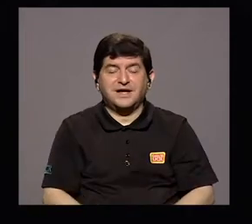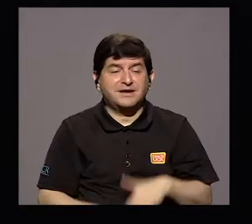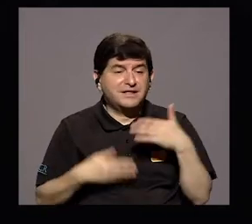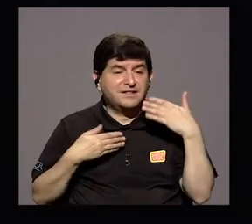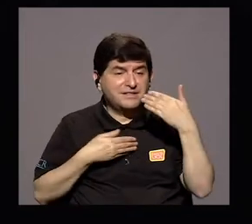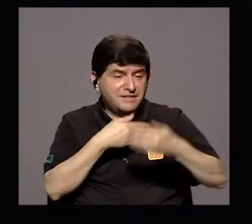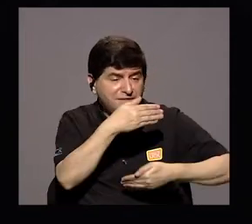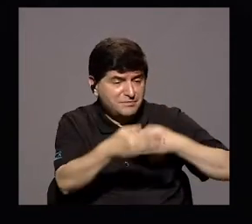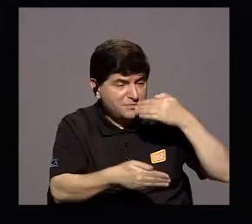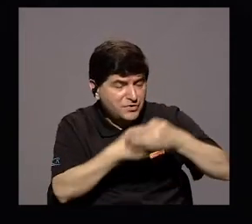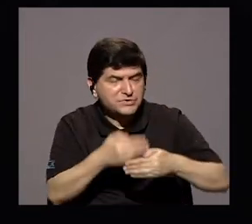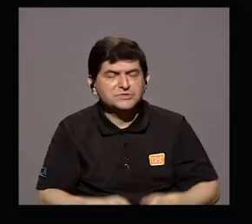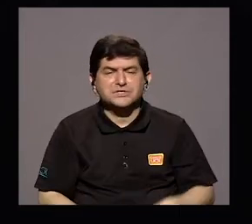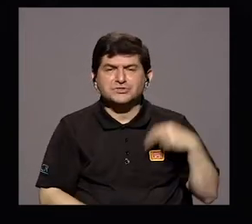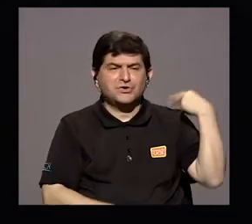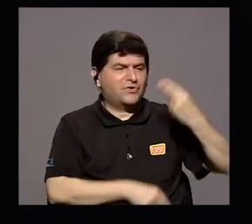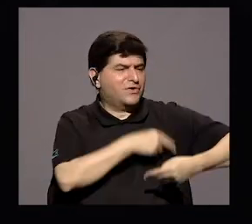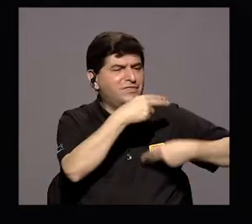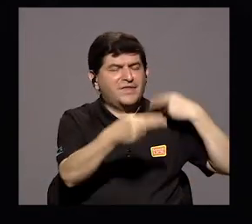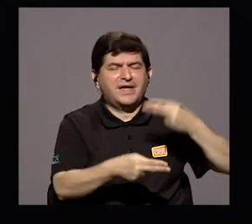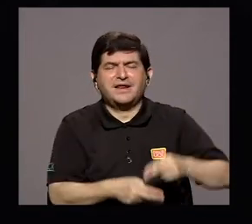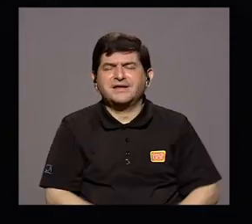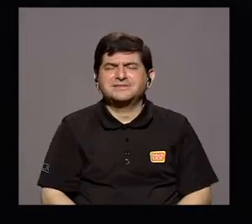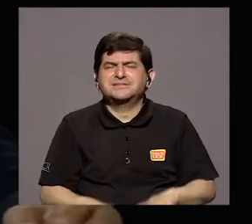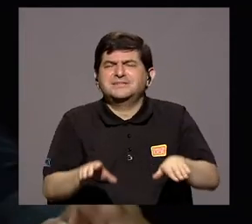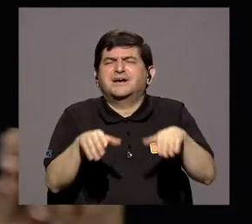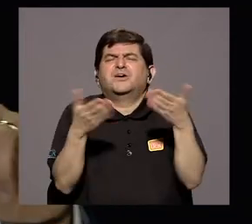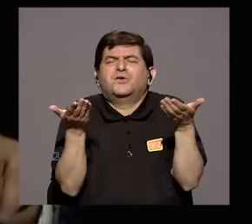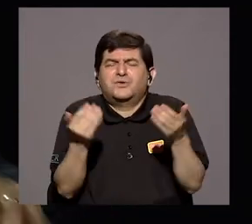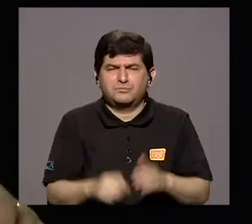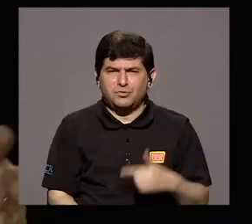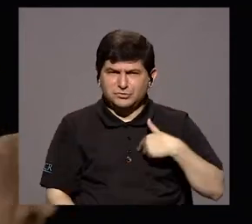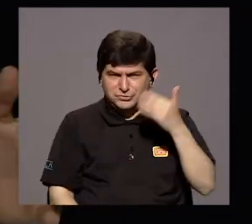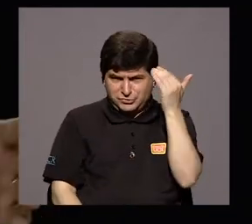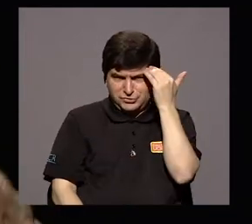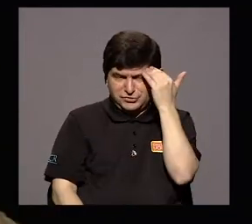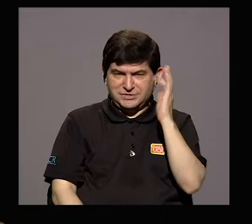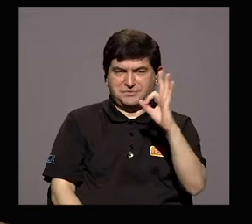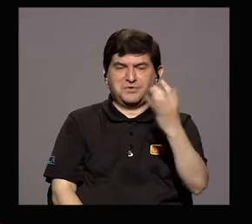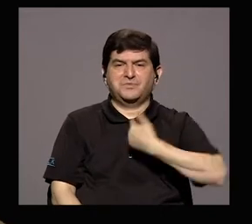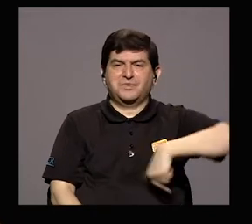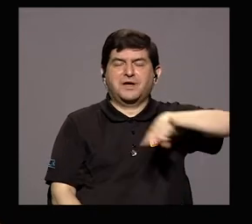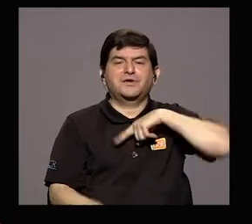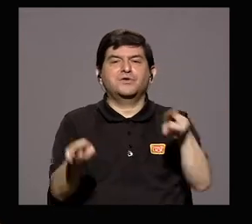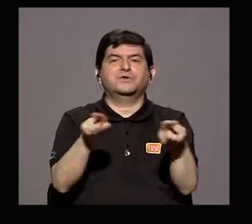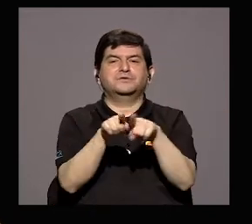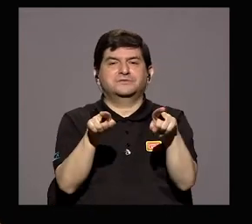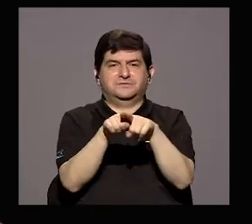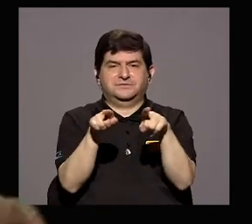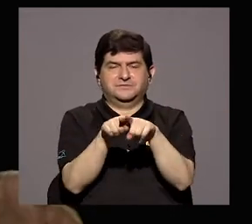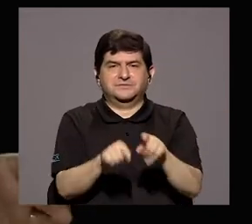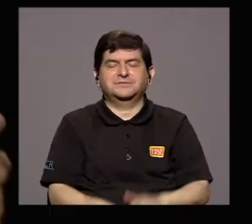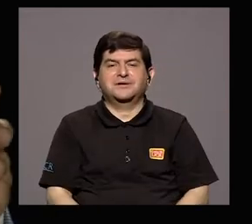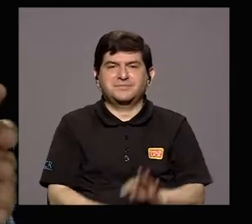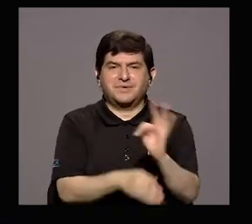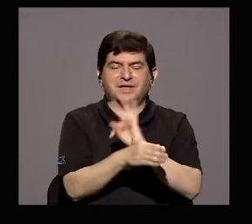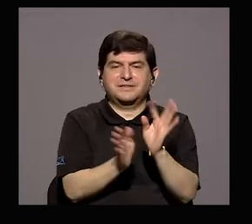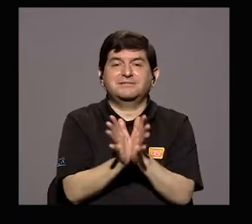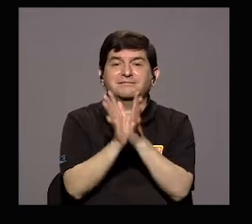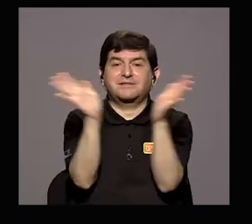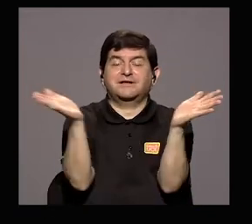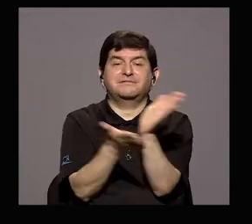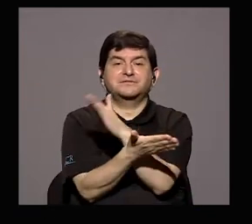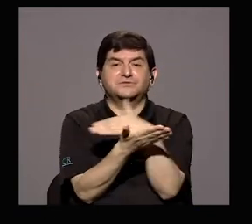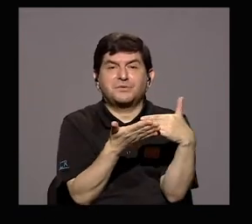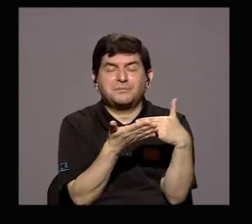nuestras generaciones futuras para que realmente lo resguarden y lo cuiden? Conozco muy bien el sector, porque nosotros también hacemos televisión pública y